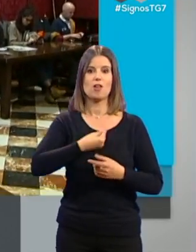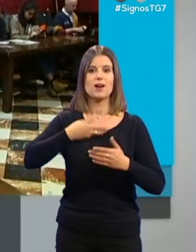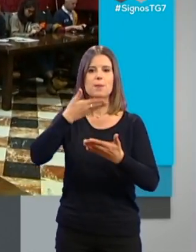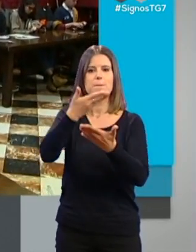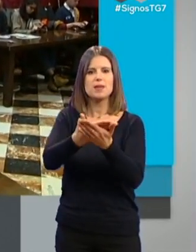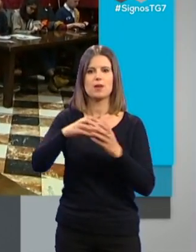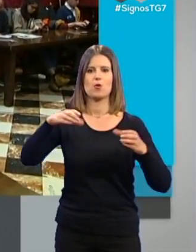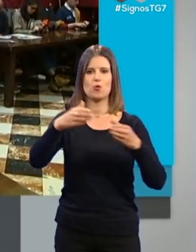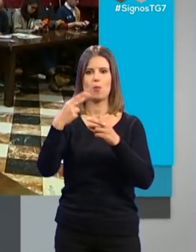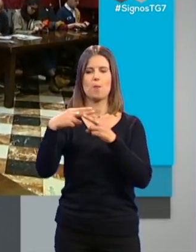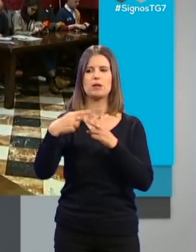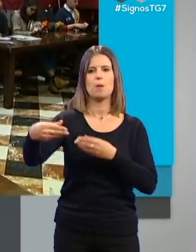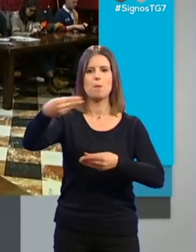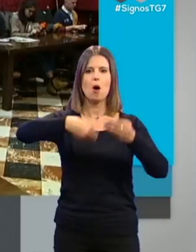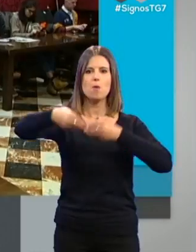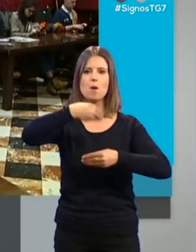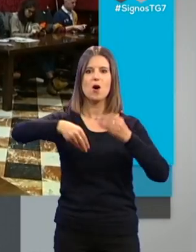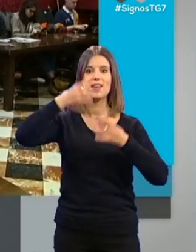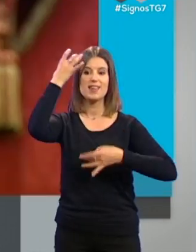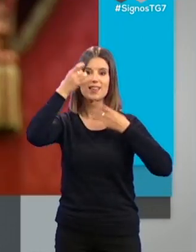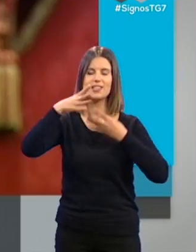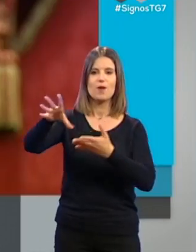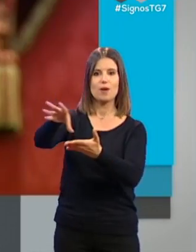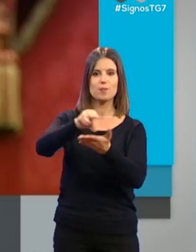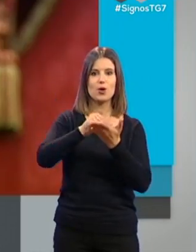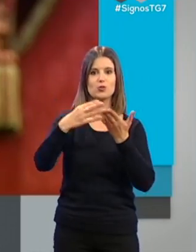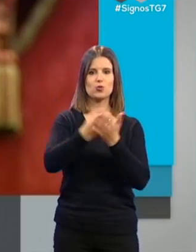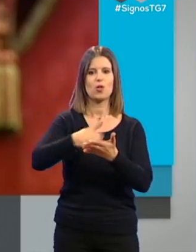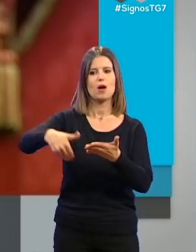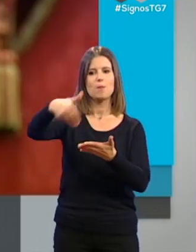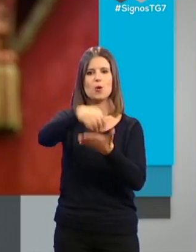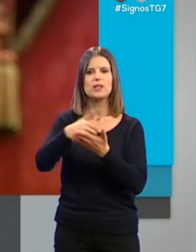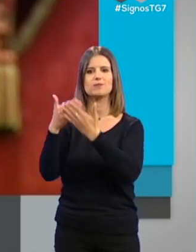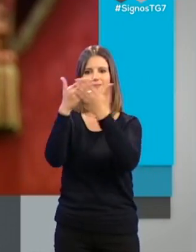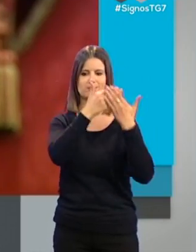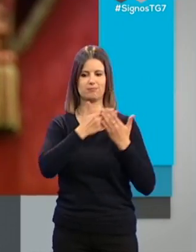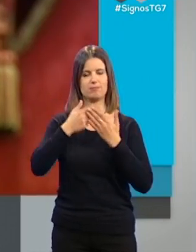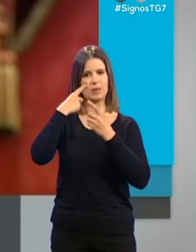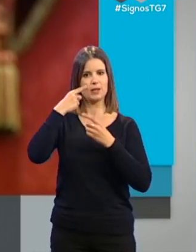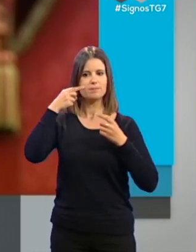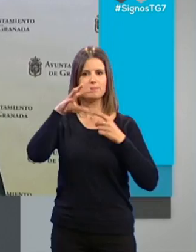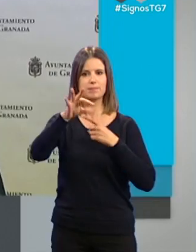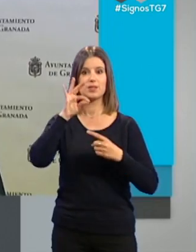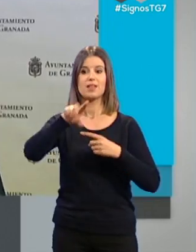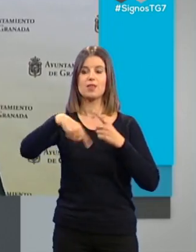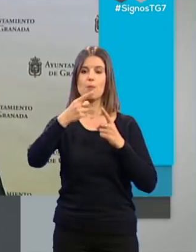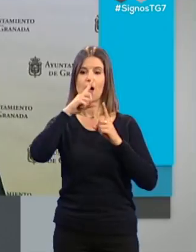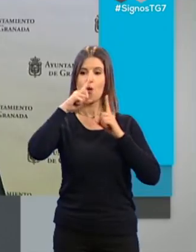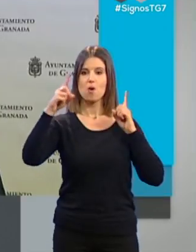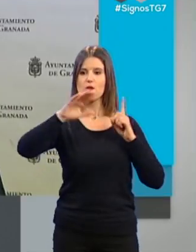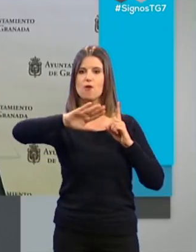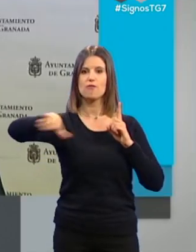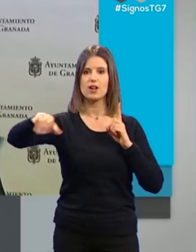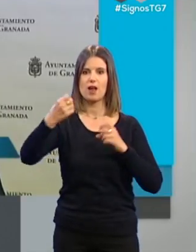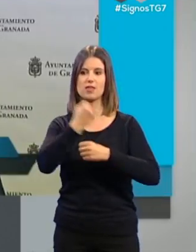municipales aporten sus iniciativas y que junto a ellos la propuesta se estudie y se trabaje. Y después, al final del año, al